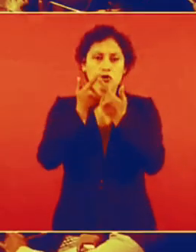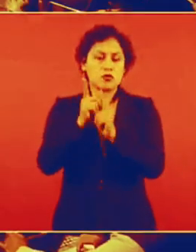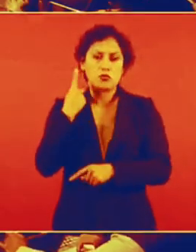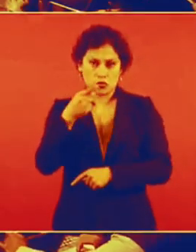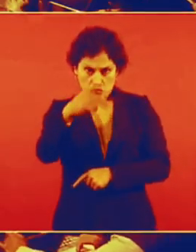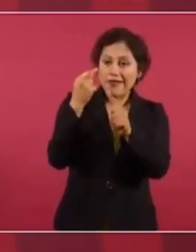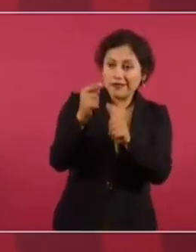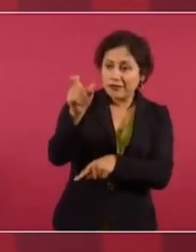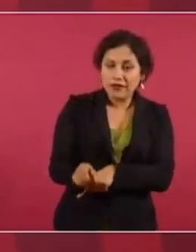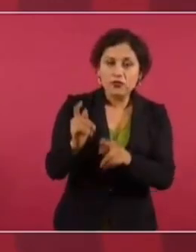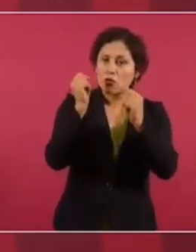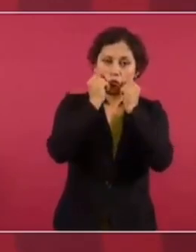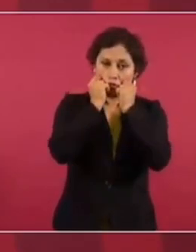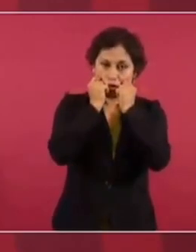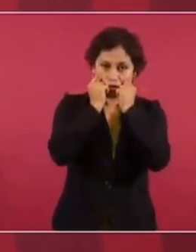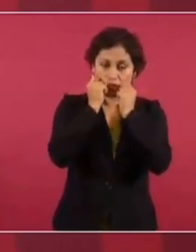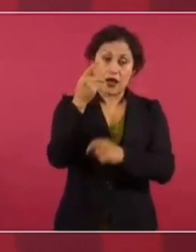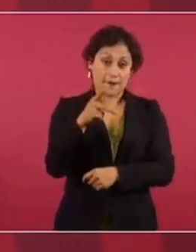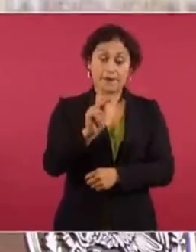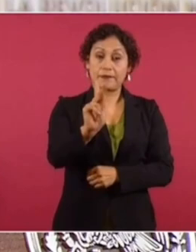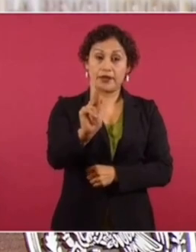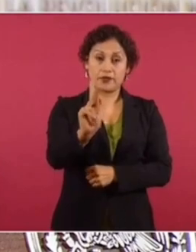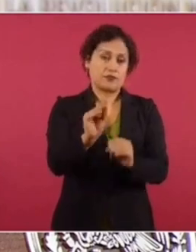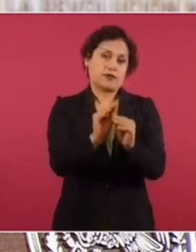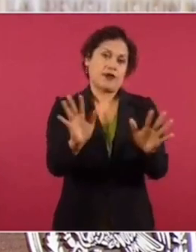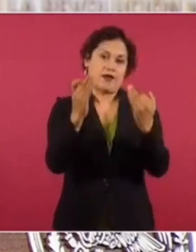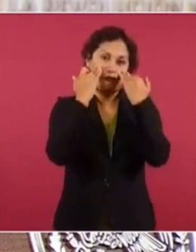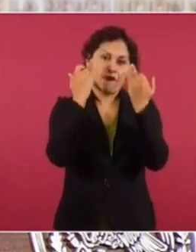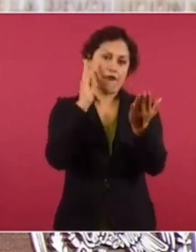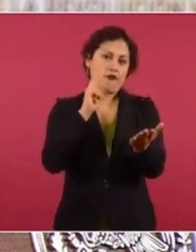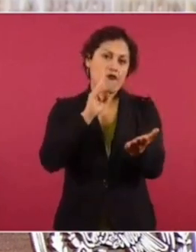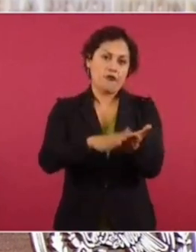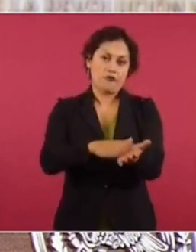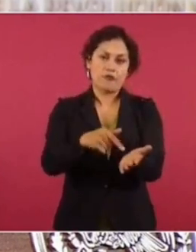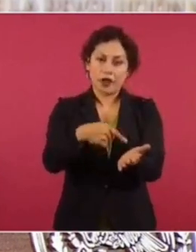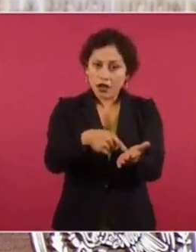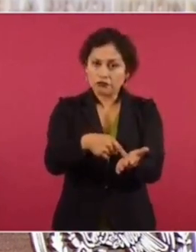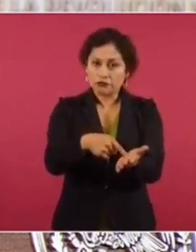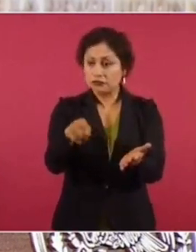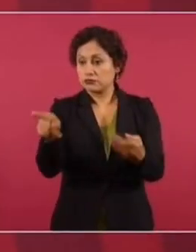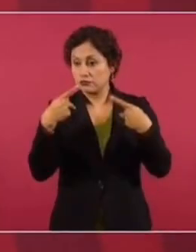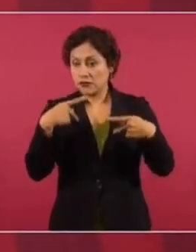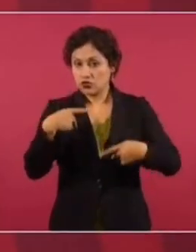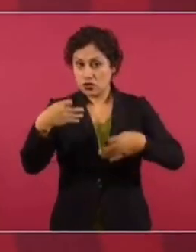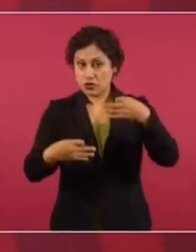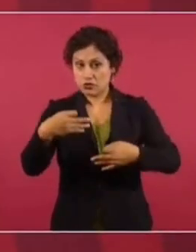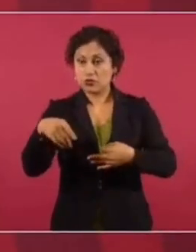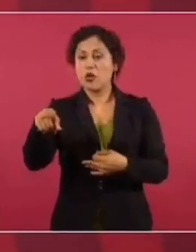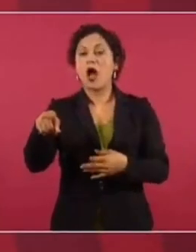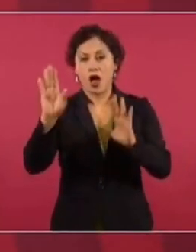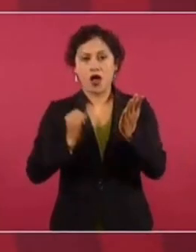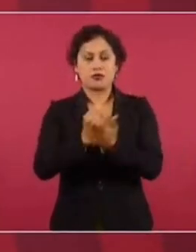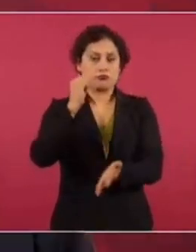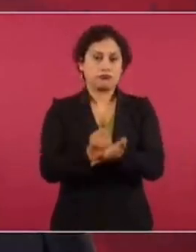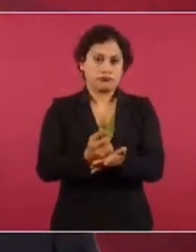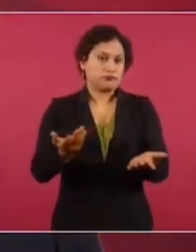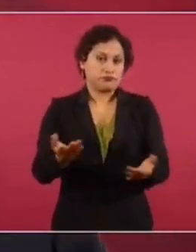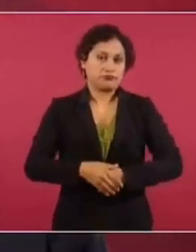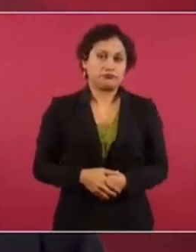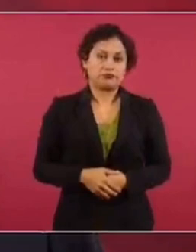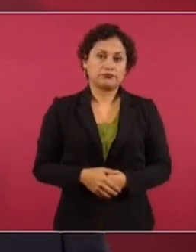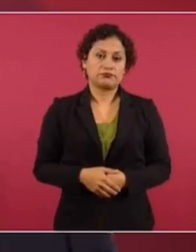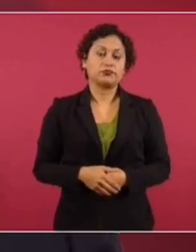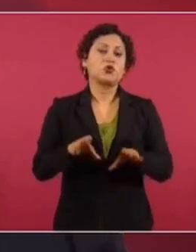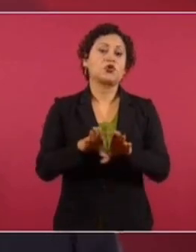Sí, sin importar quién sea. Siempre y cuando se pruebe y la autoridad competente lo decida. Tampoco